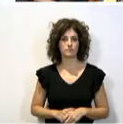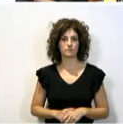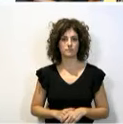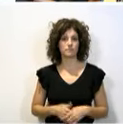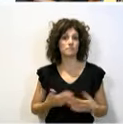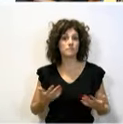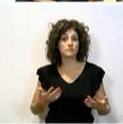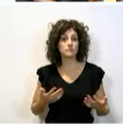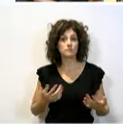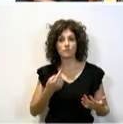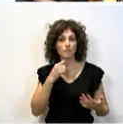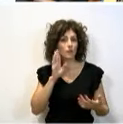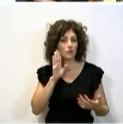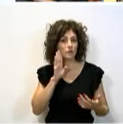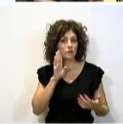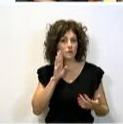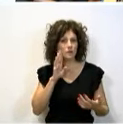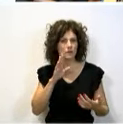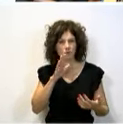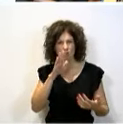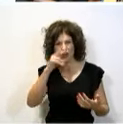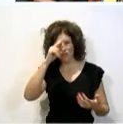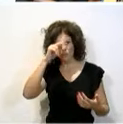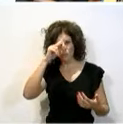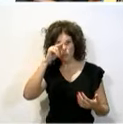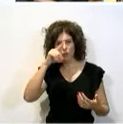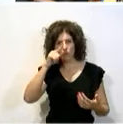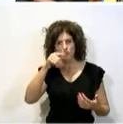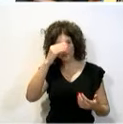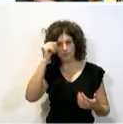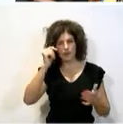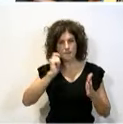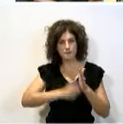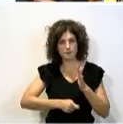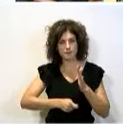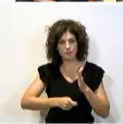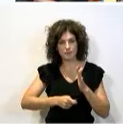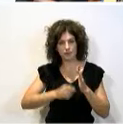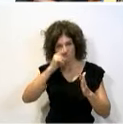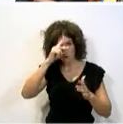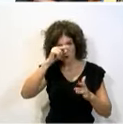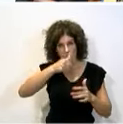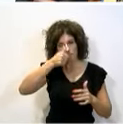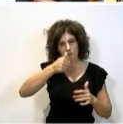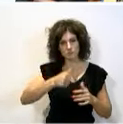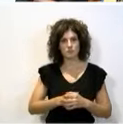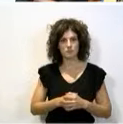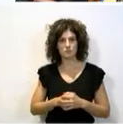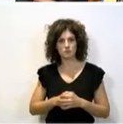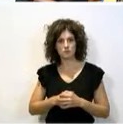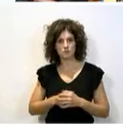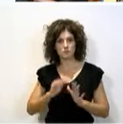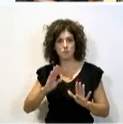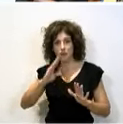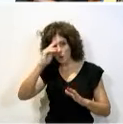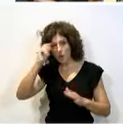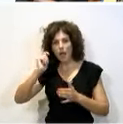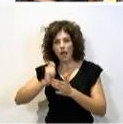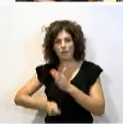Pues que decía, que por qué les preocupa tanto esta amnistía y no les preocupa la amnistía fiscal, porque todo depende de a quién se la hagan, ¿verdad?